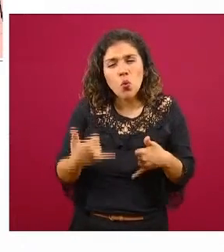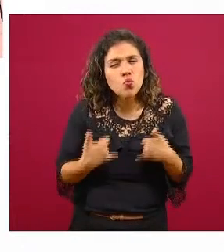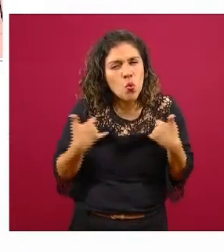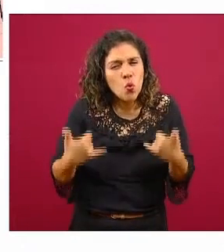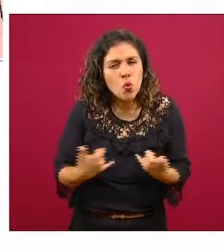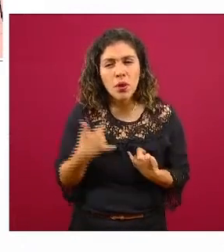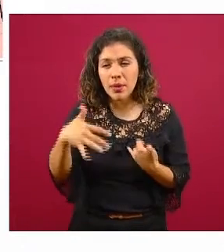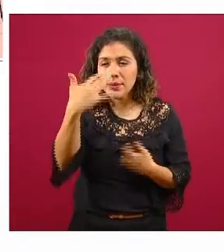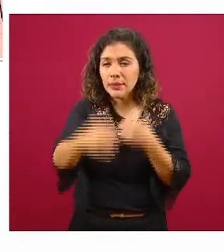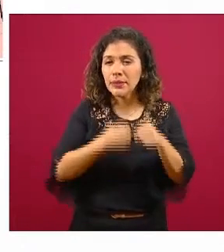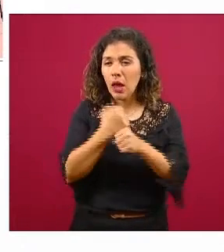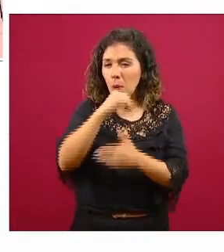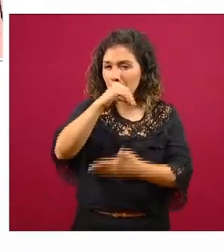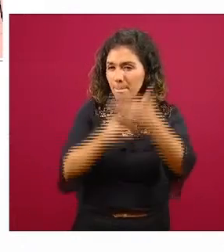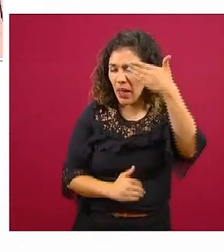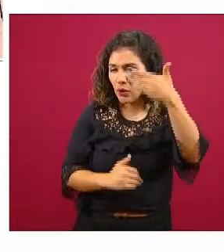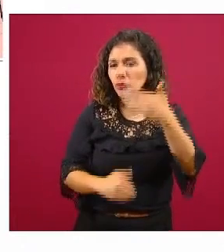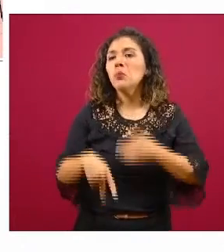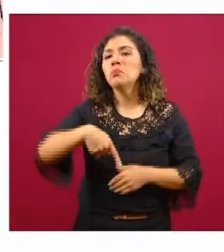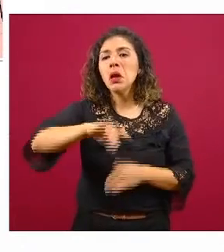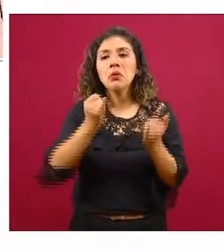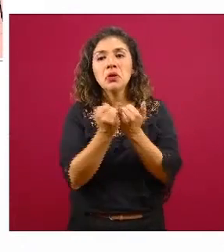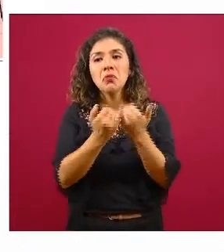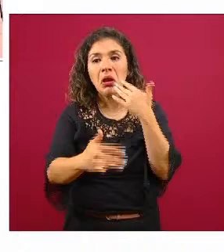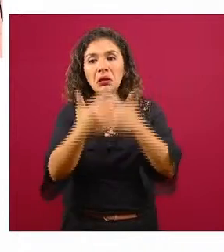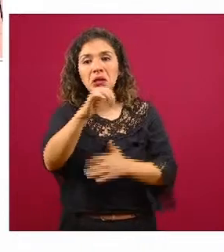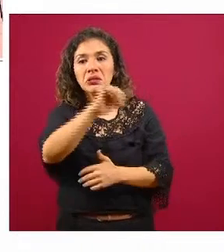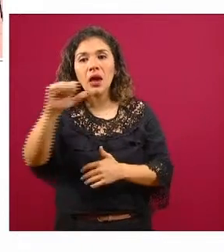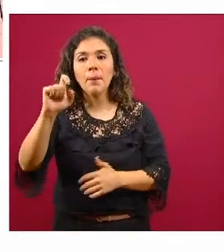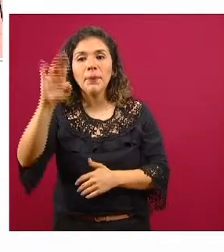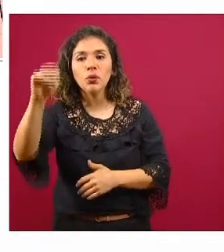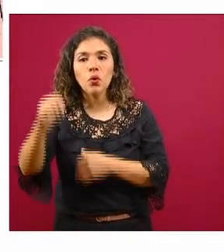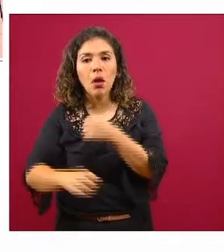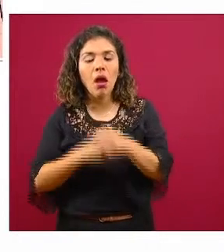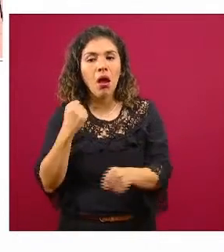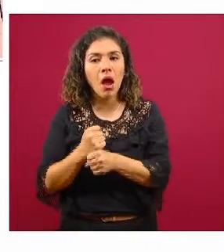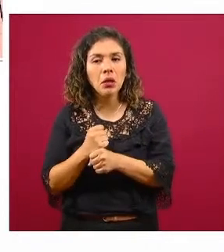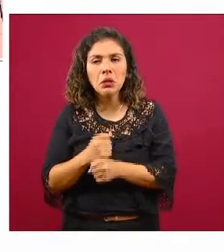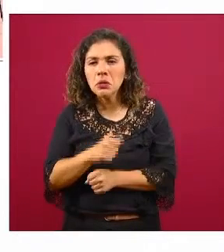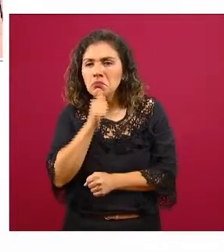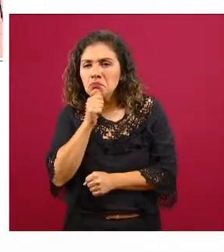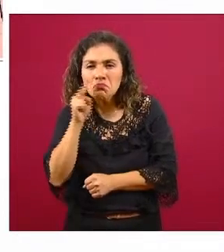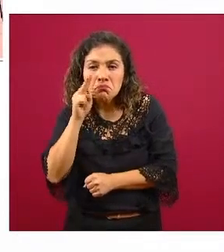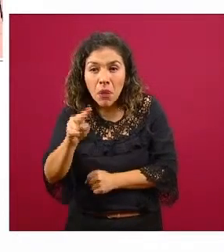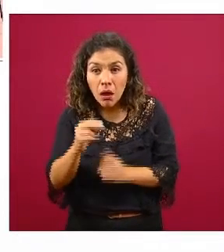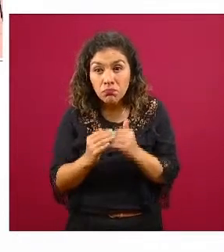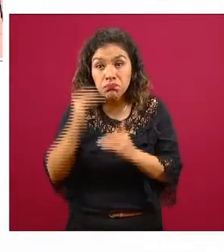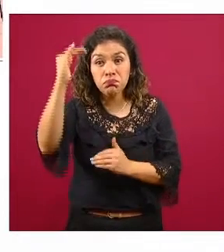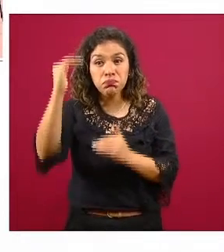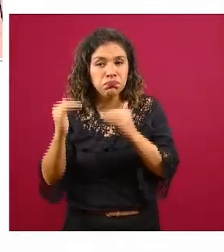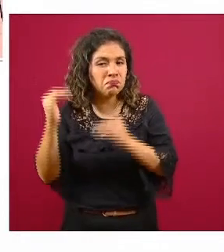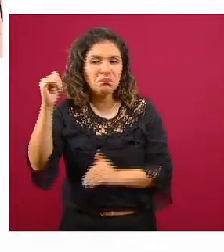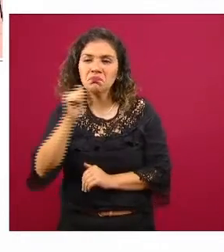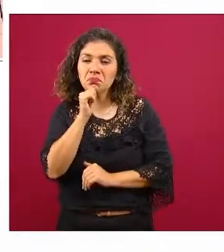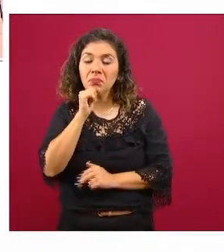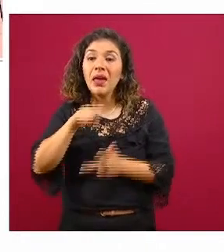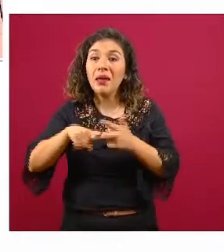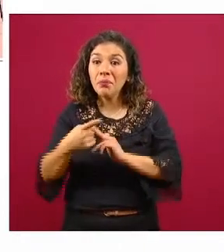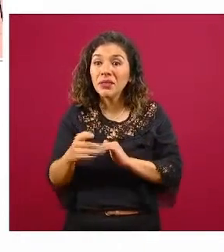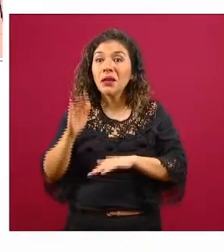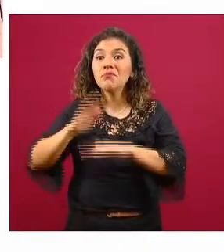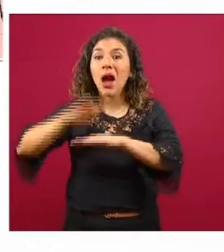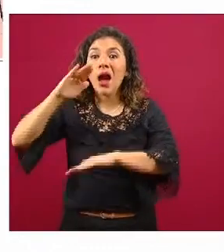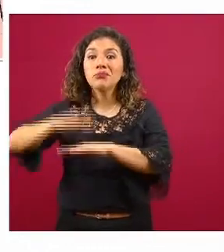jóvenes menos de 15 años pero igual entre 15 y 29 años no se alcanza a ver un exceso de mortalidad a partir de ahí va aumentando